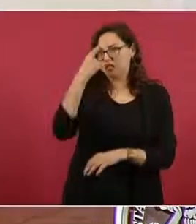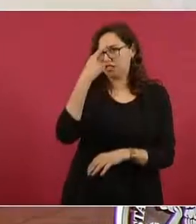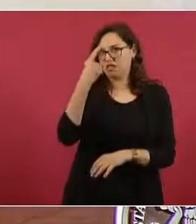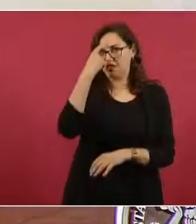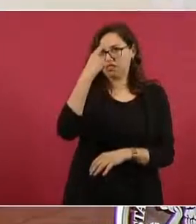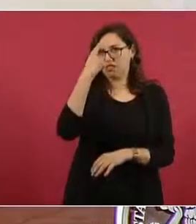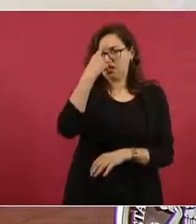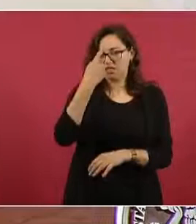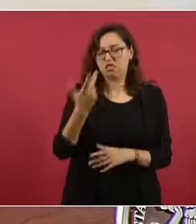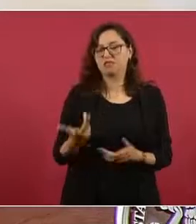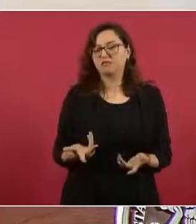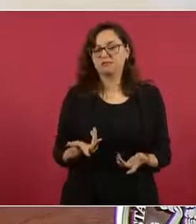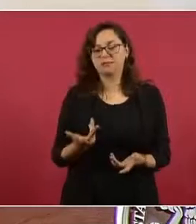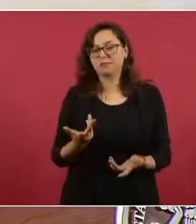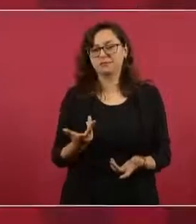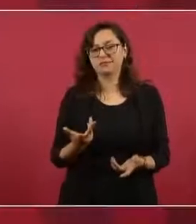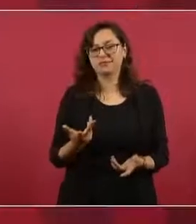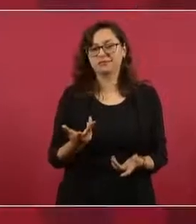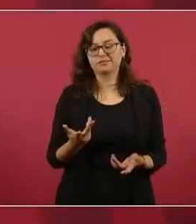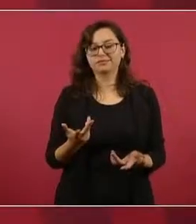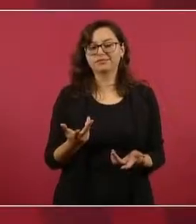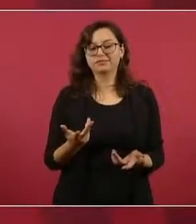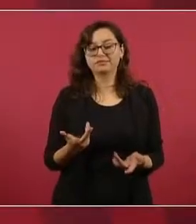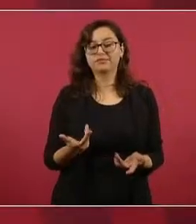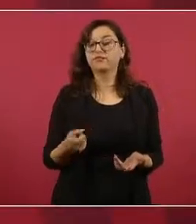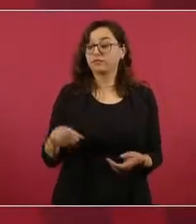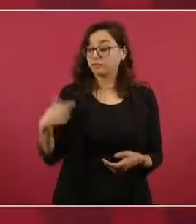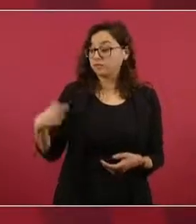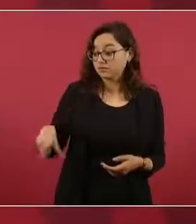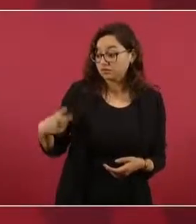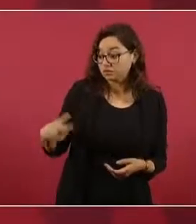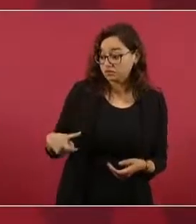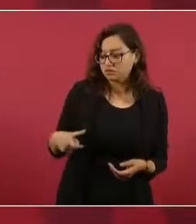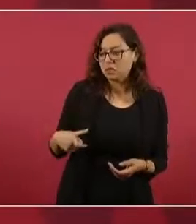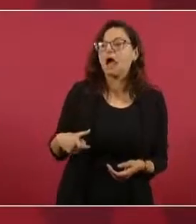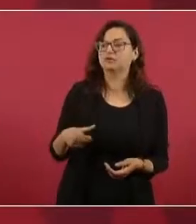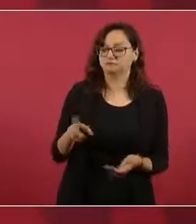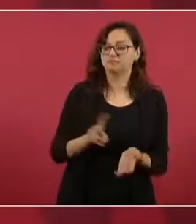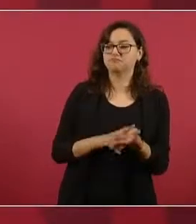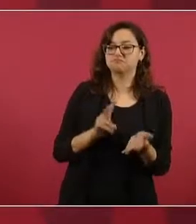cuánto tienes, cuánto vales.